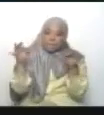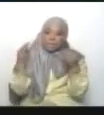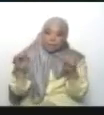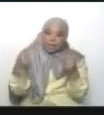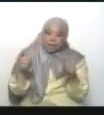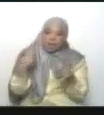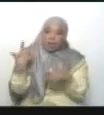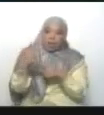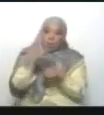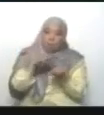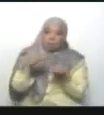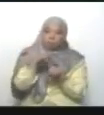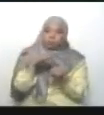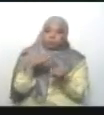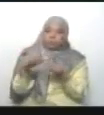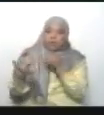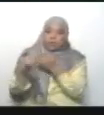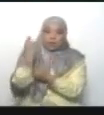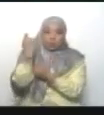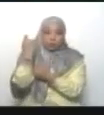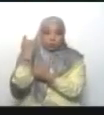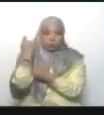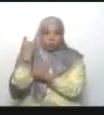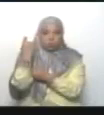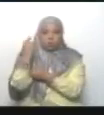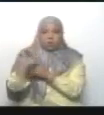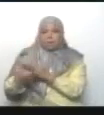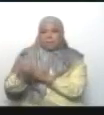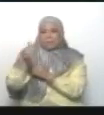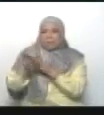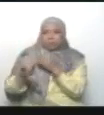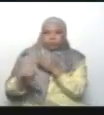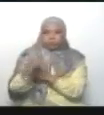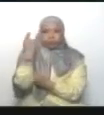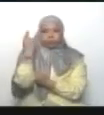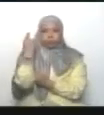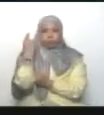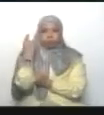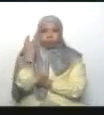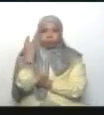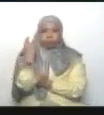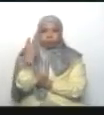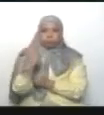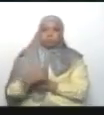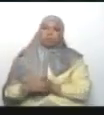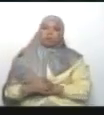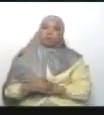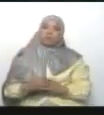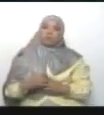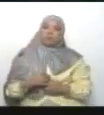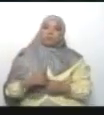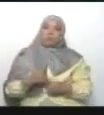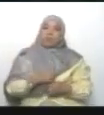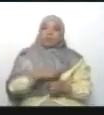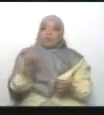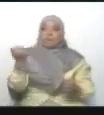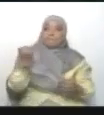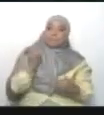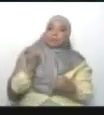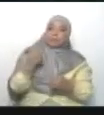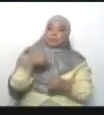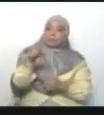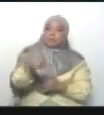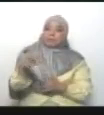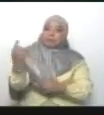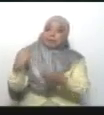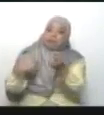En los casos de traición, de máxima traición, de mercenarios, de